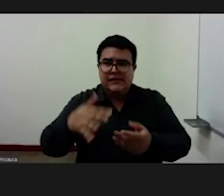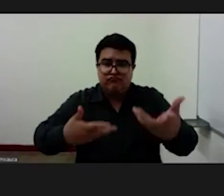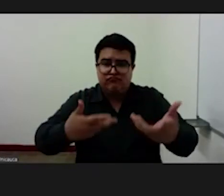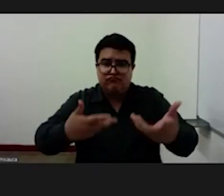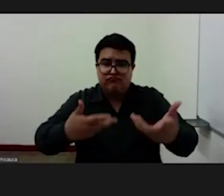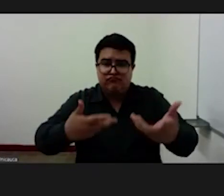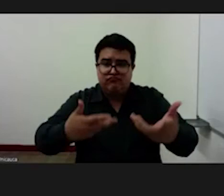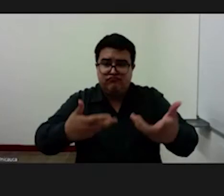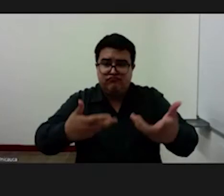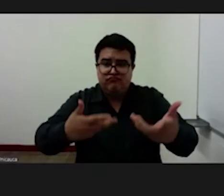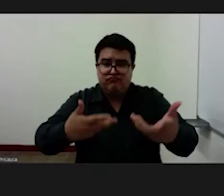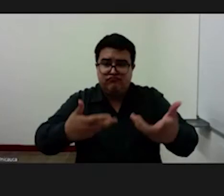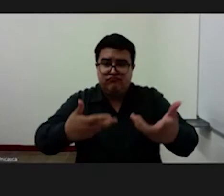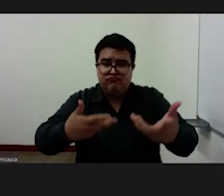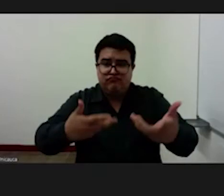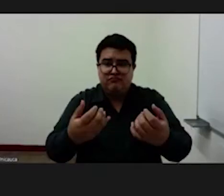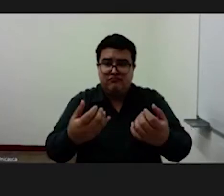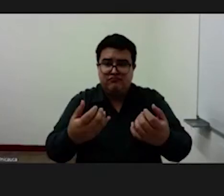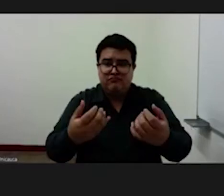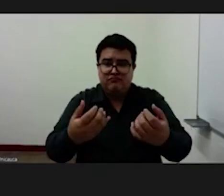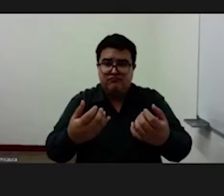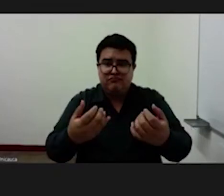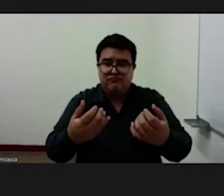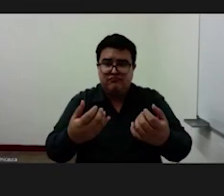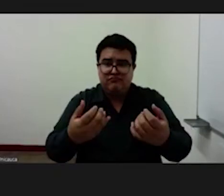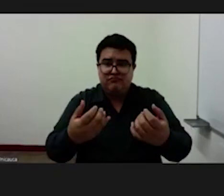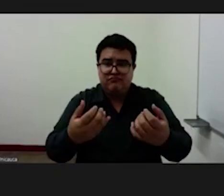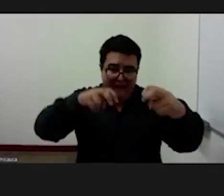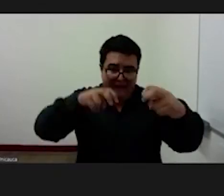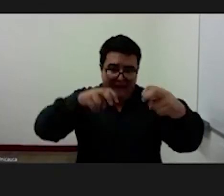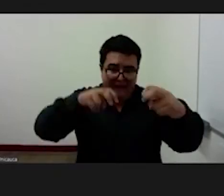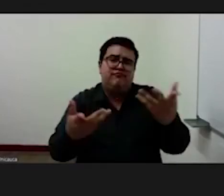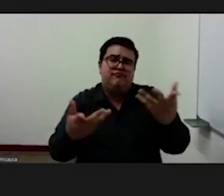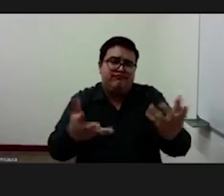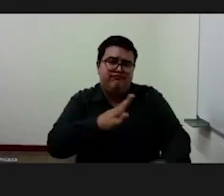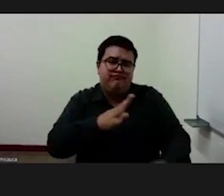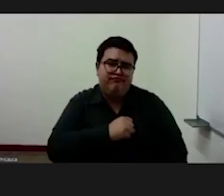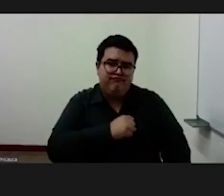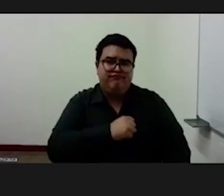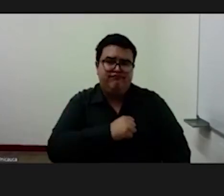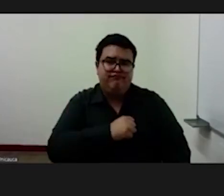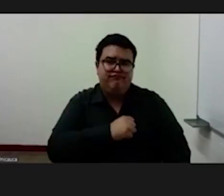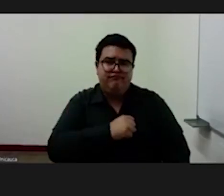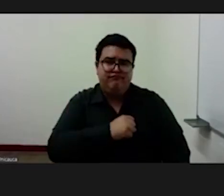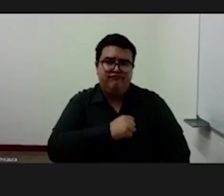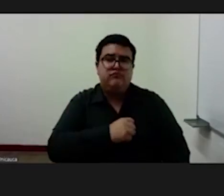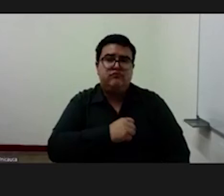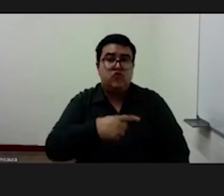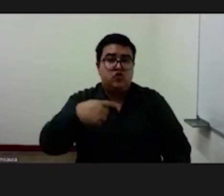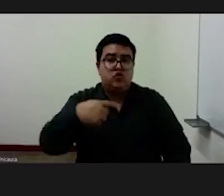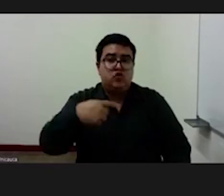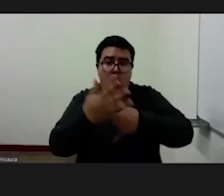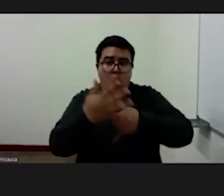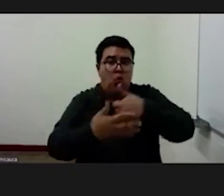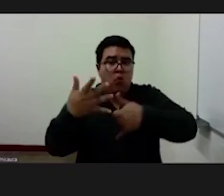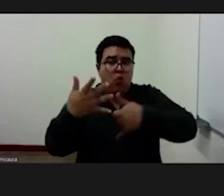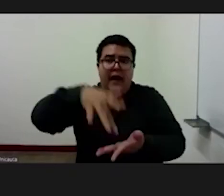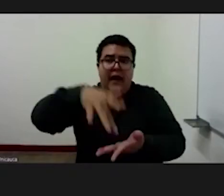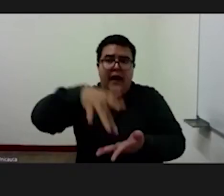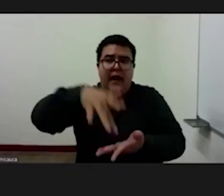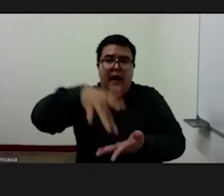físicamente. Nunca he sido en Colombia y